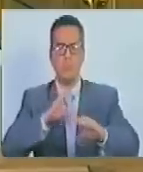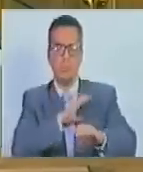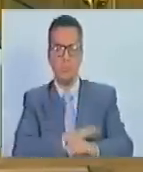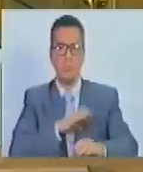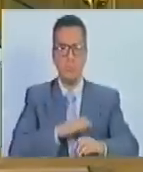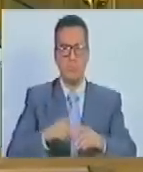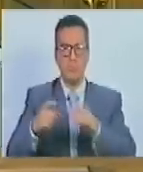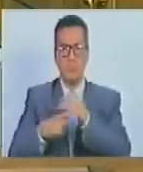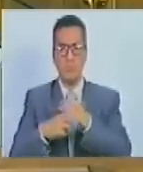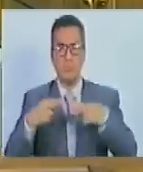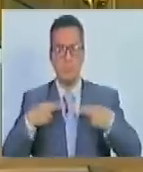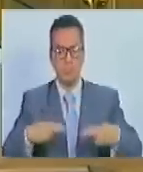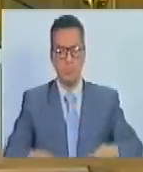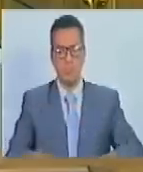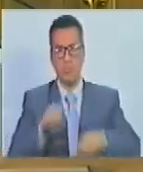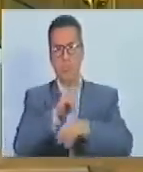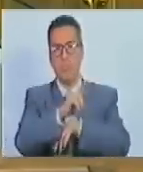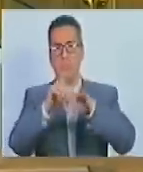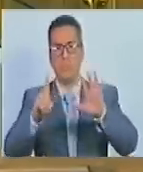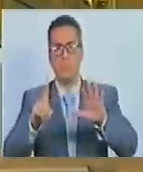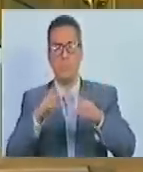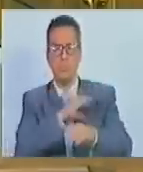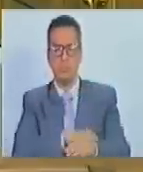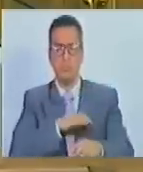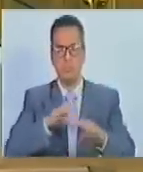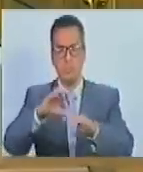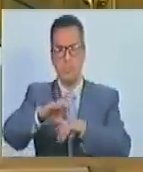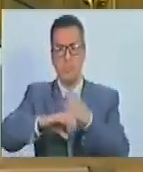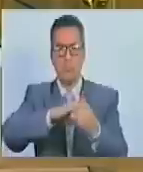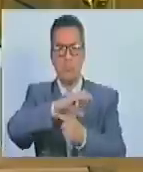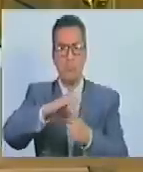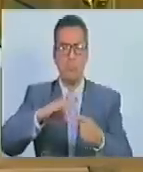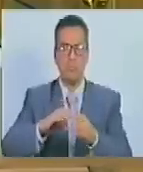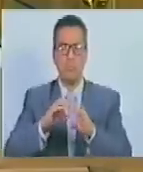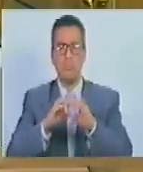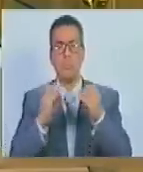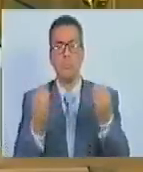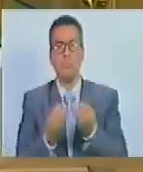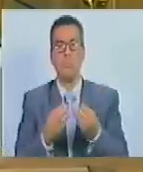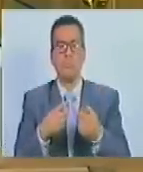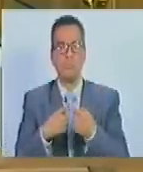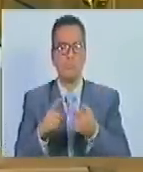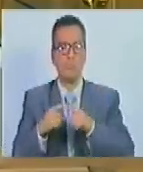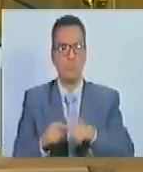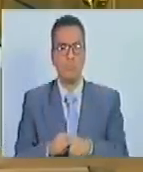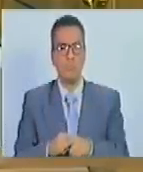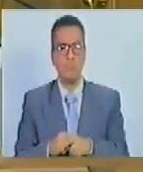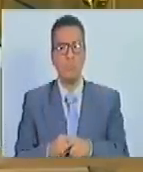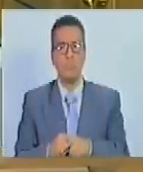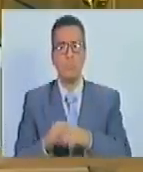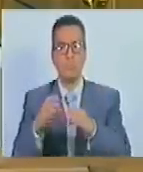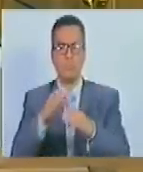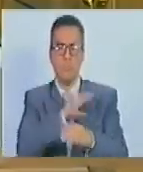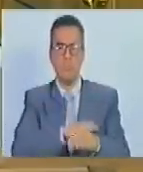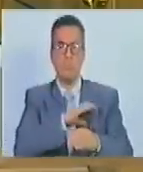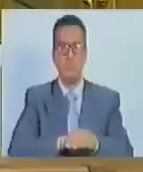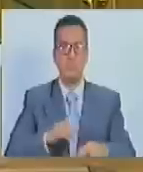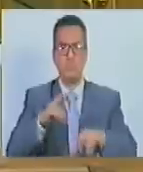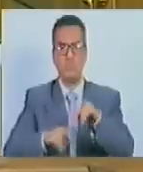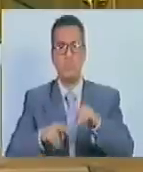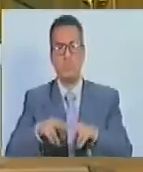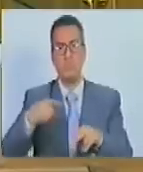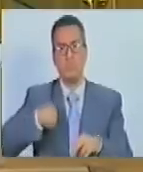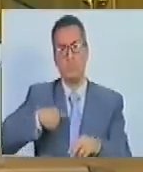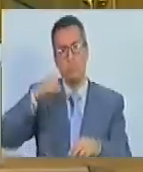Comité de Derechos Humanos, 26. Comité de Cultura, 27. Los demás comités que la comunidad